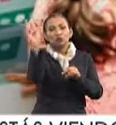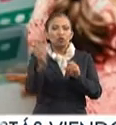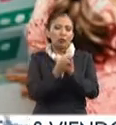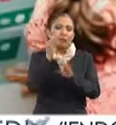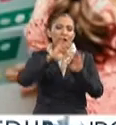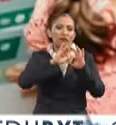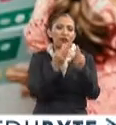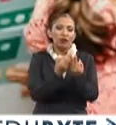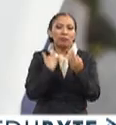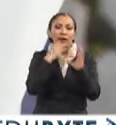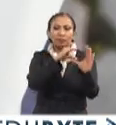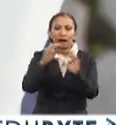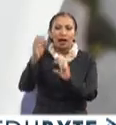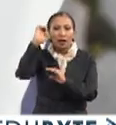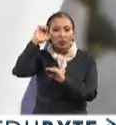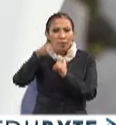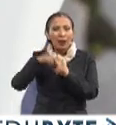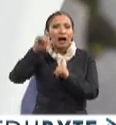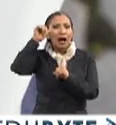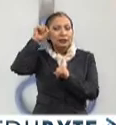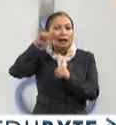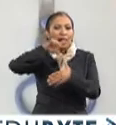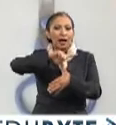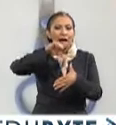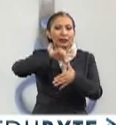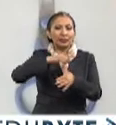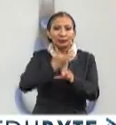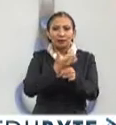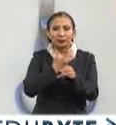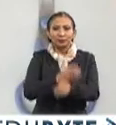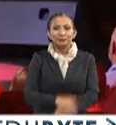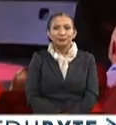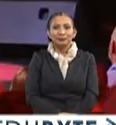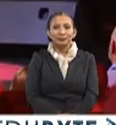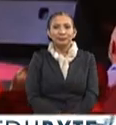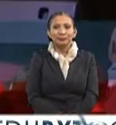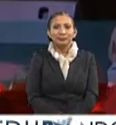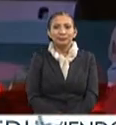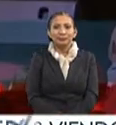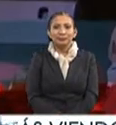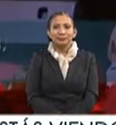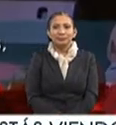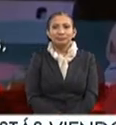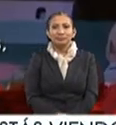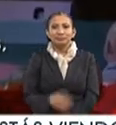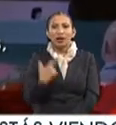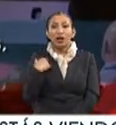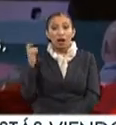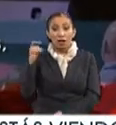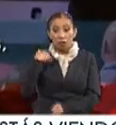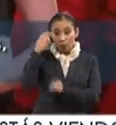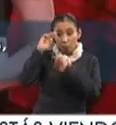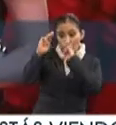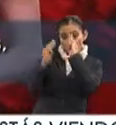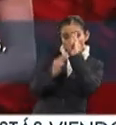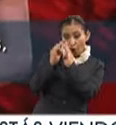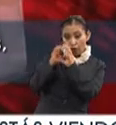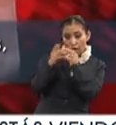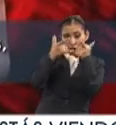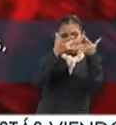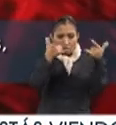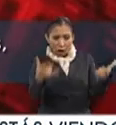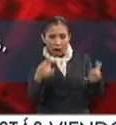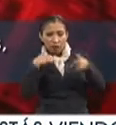novedoso método en Europa, Asia, América Latina y Estados Unidos. I still create worlds. Instead of stories,